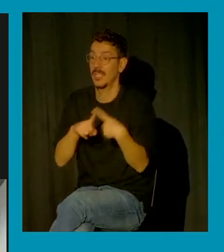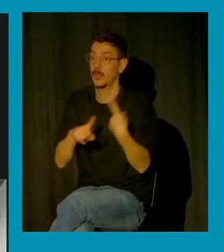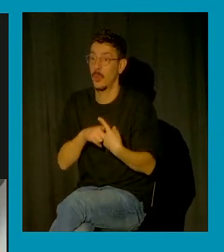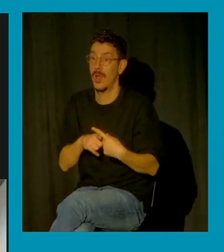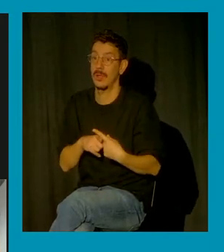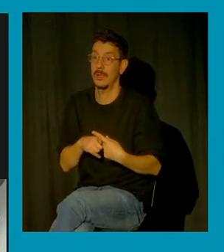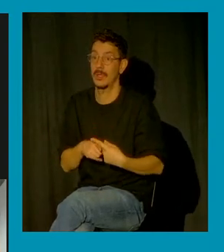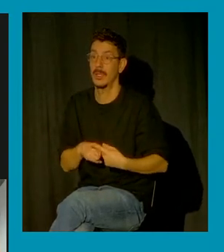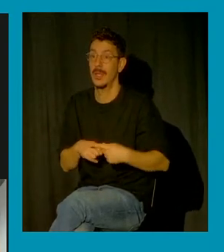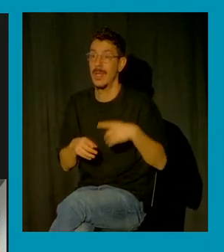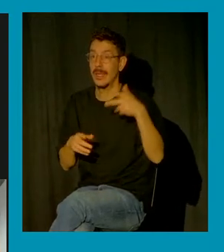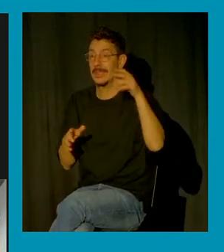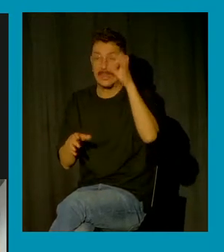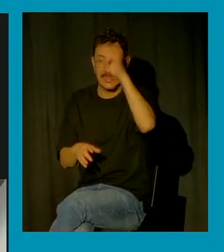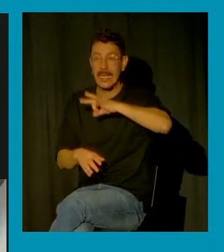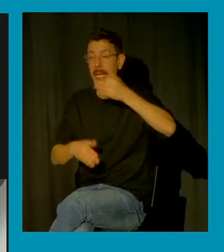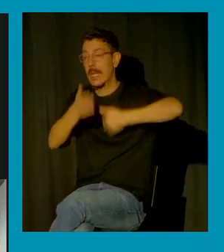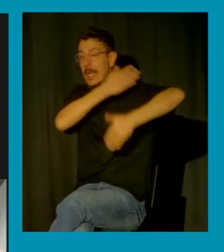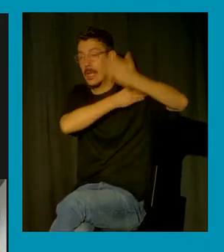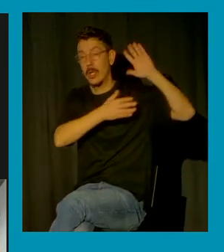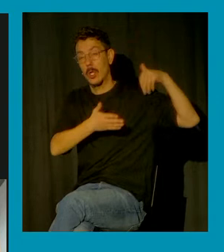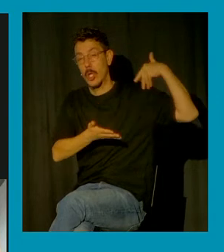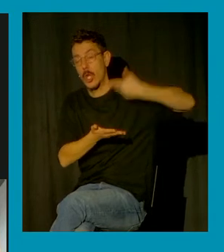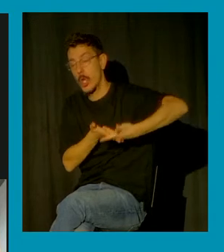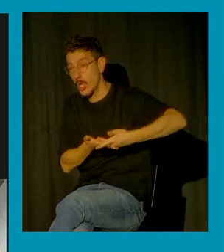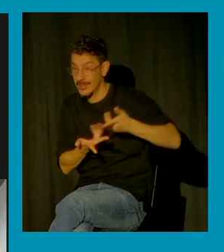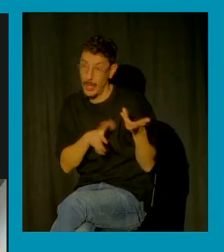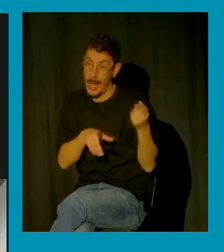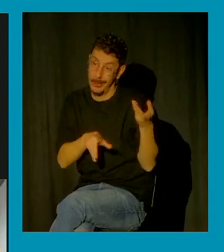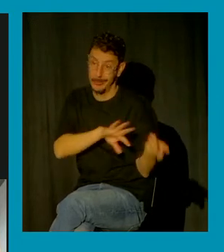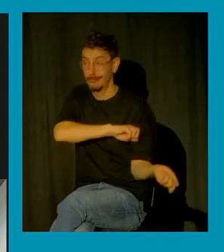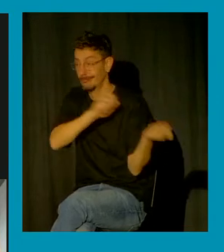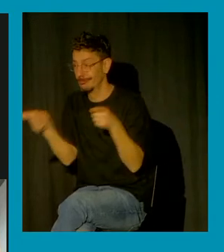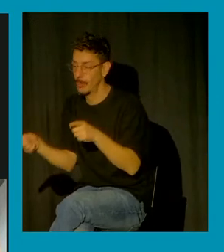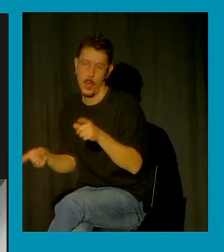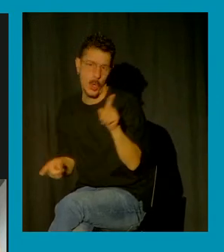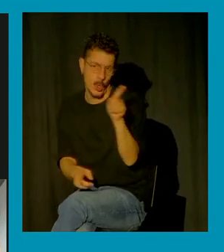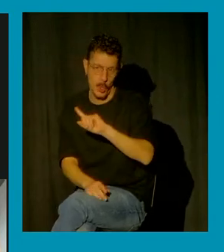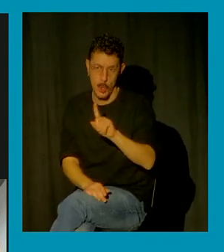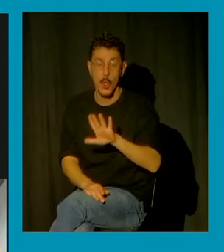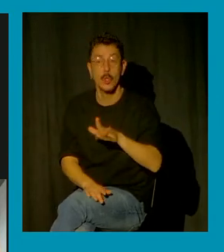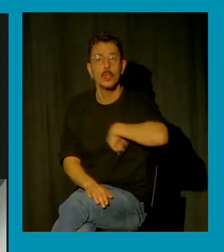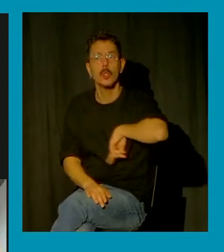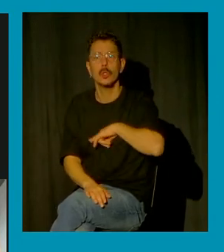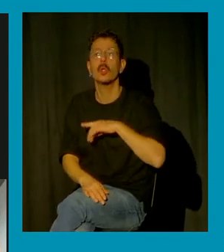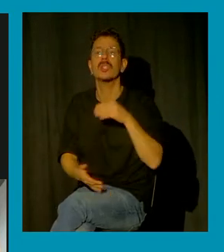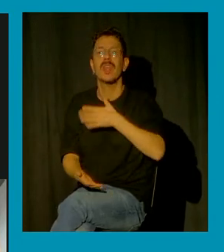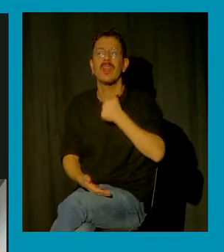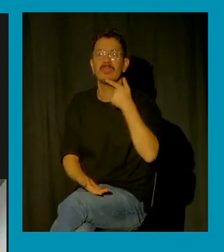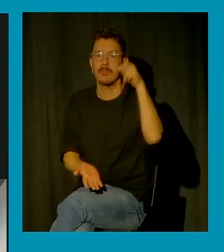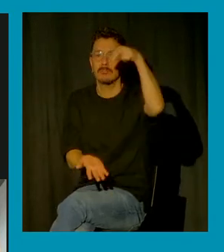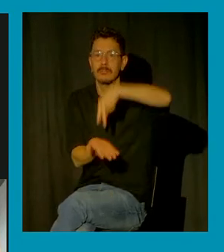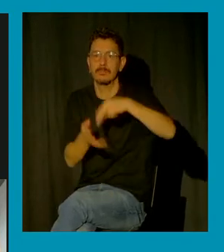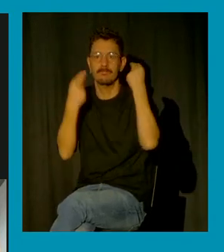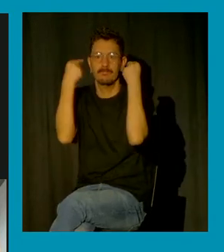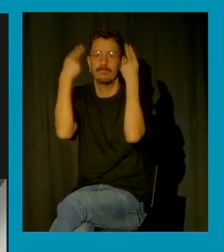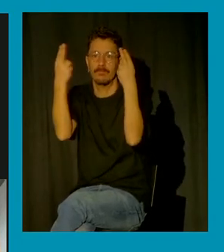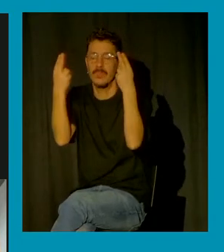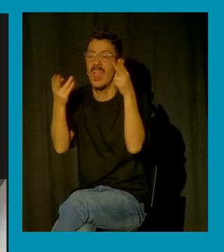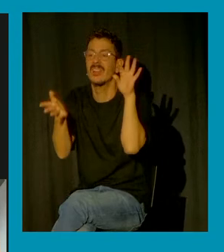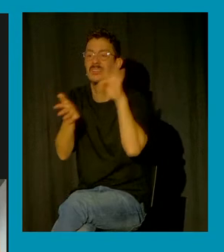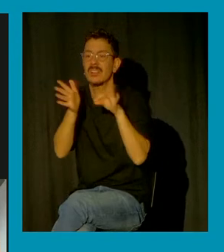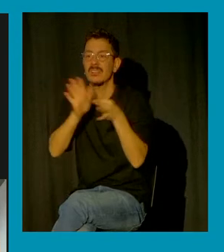machista ejercida sobre nuestros cuerpos lo que estamos diciendo es que estamos aquí y que vamos a plantar cara a todo este sistema